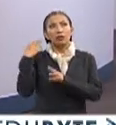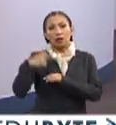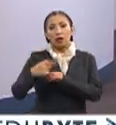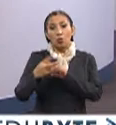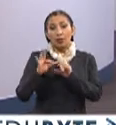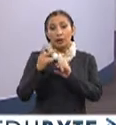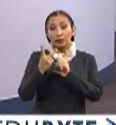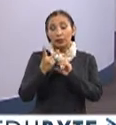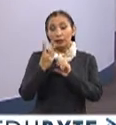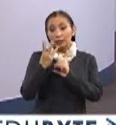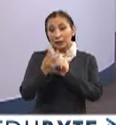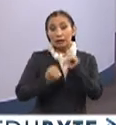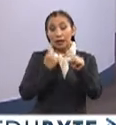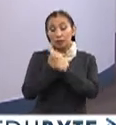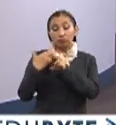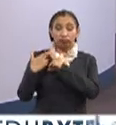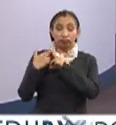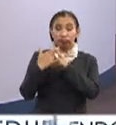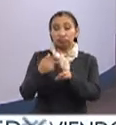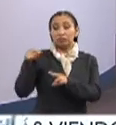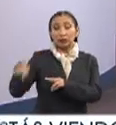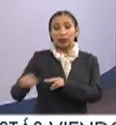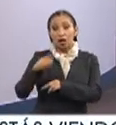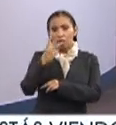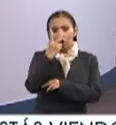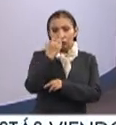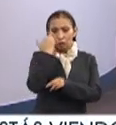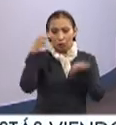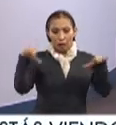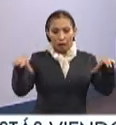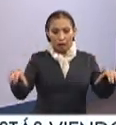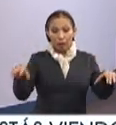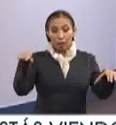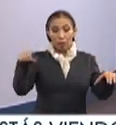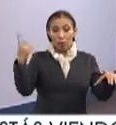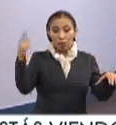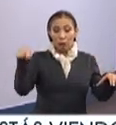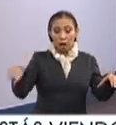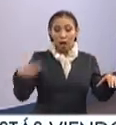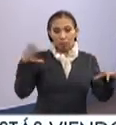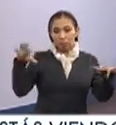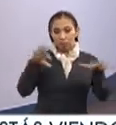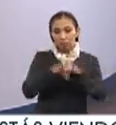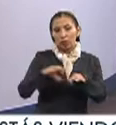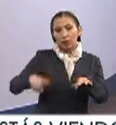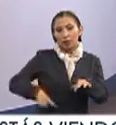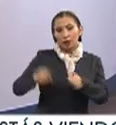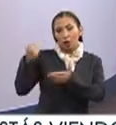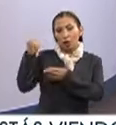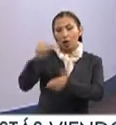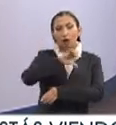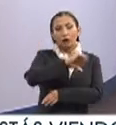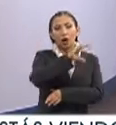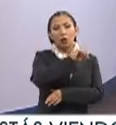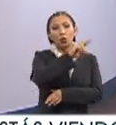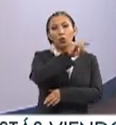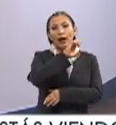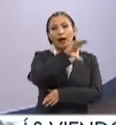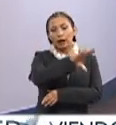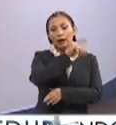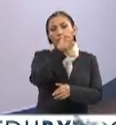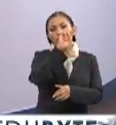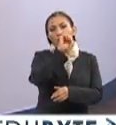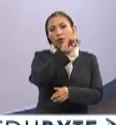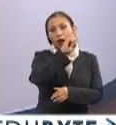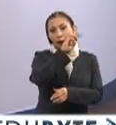43 años, es una de las dos escuelas que dependen del Estado, la otra es el CUEC, que pertenece a la